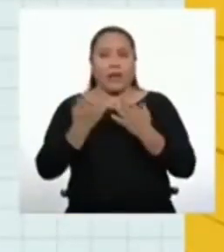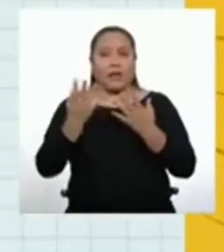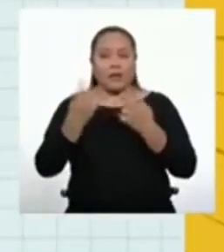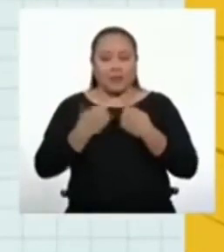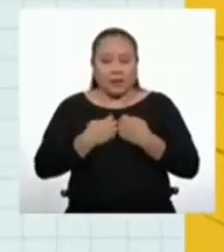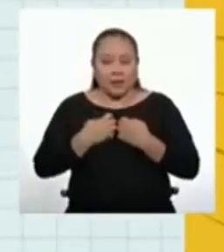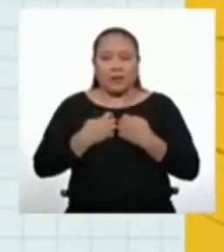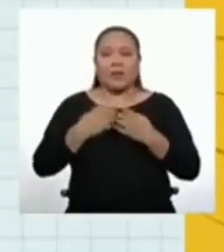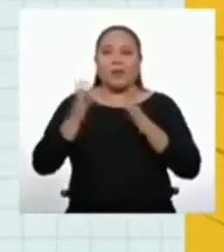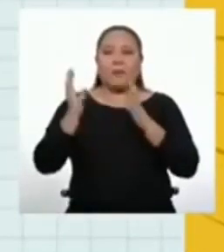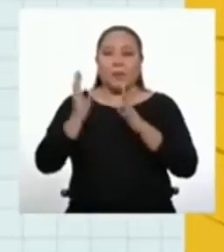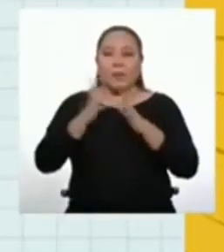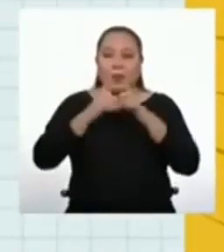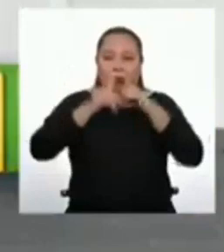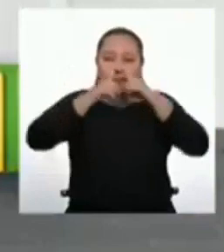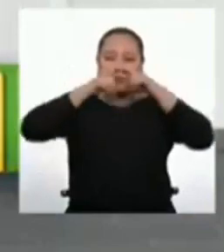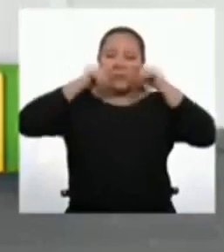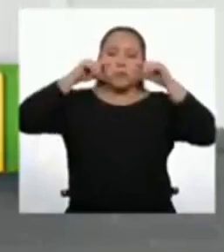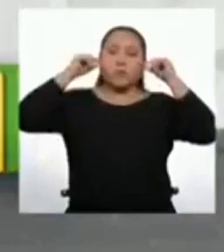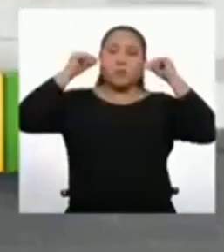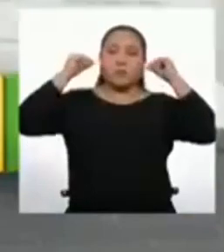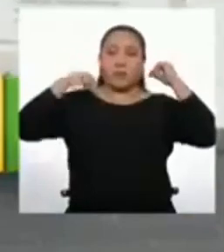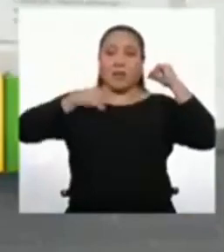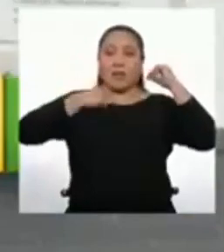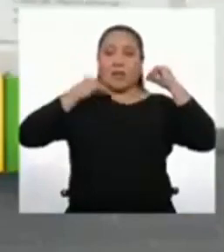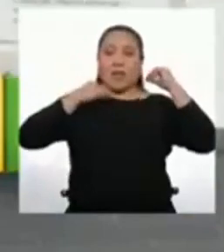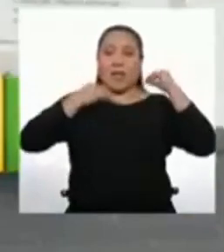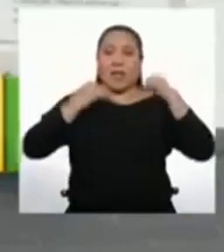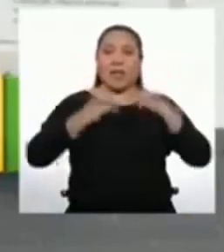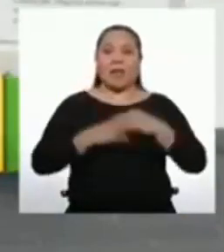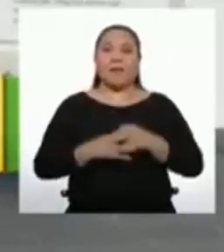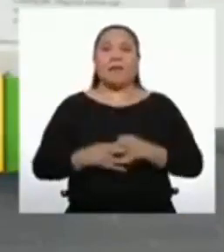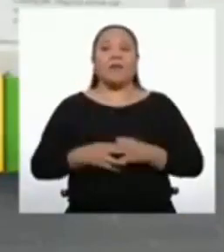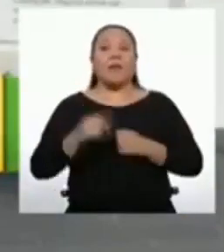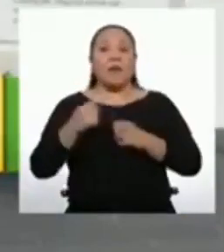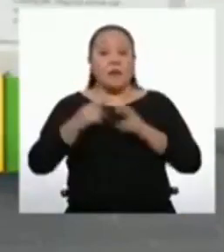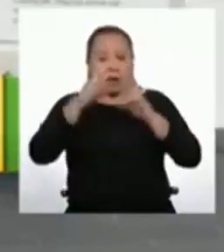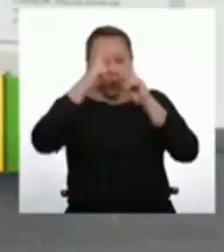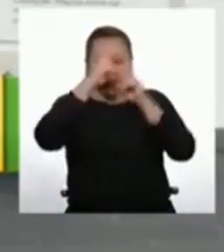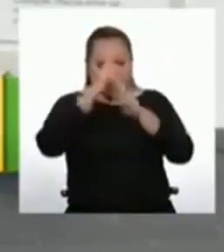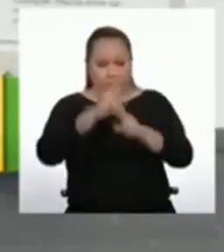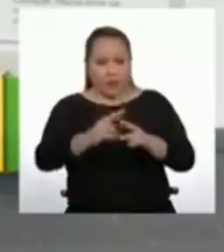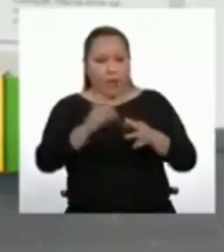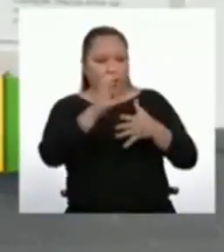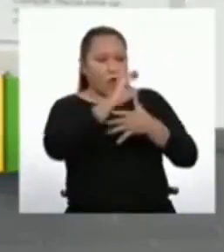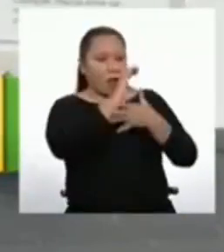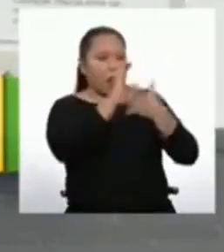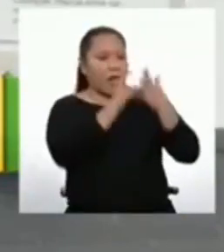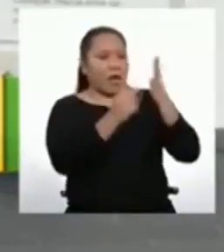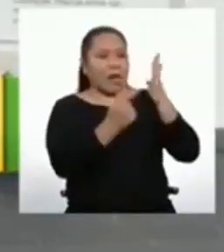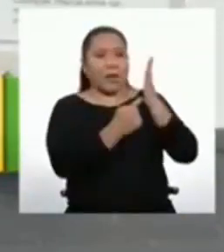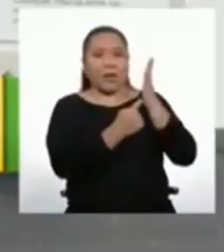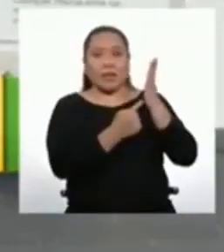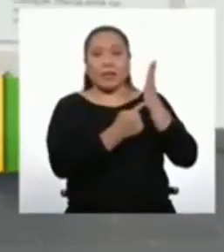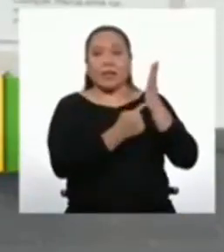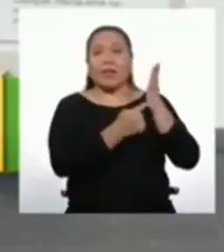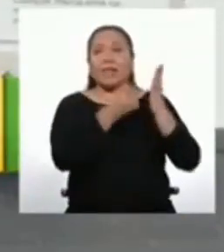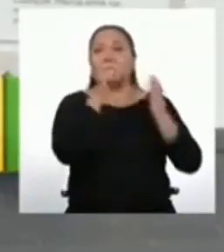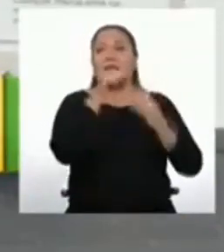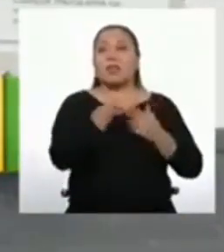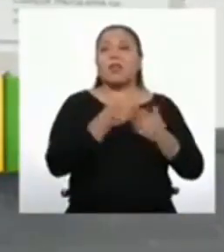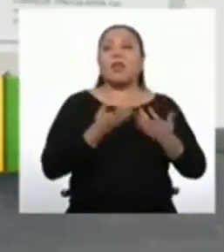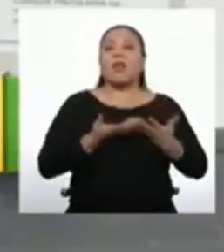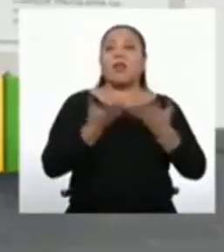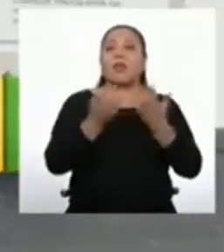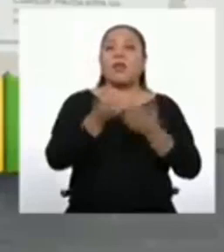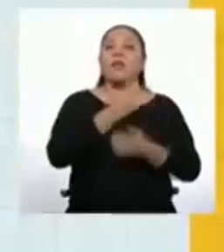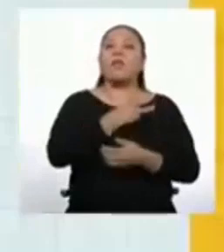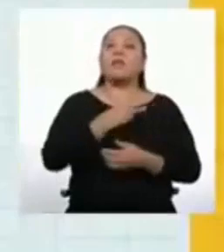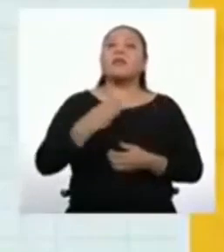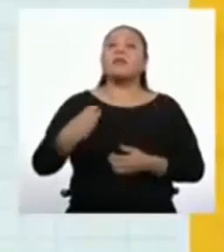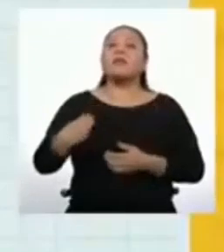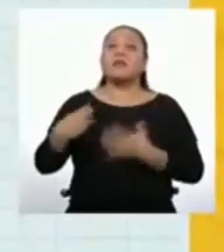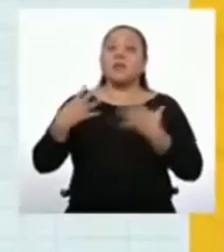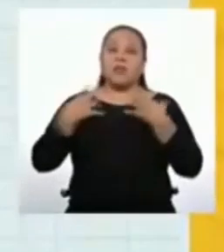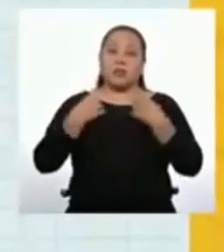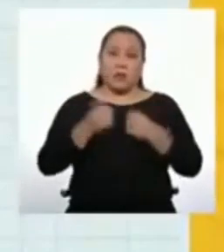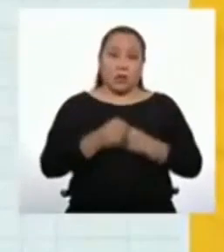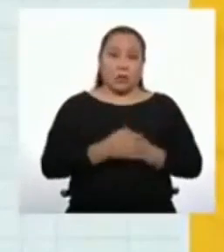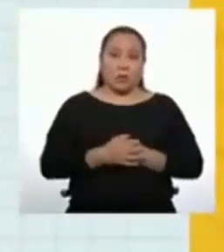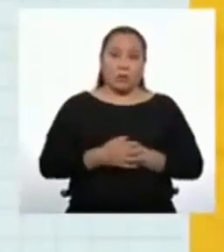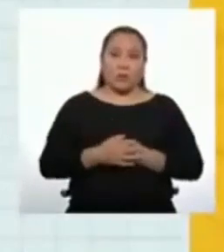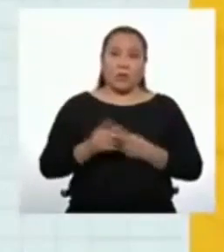confeccionan mascarillas de tela, teniendo en cuenta las especificaciones técnicas brindadas por el Ministerio de Salud.